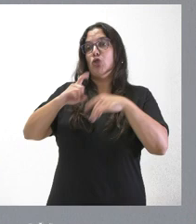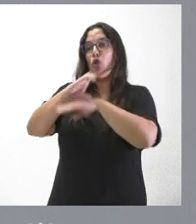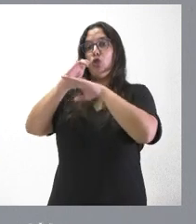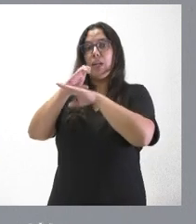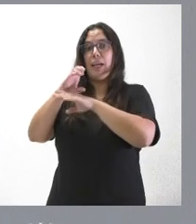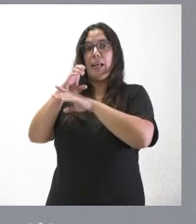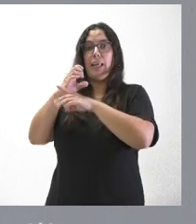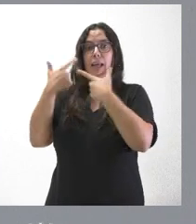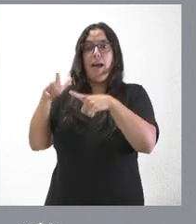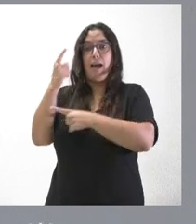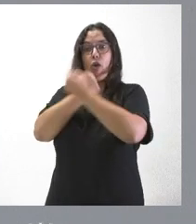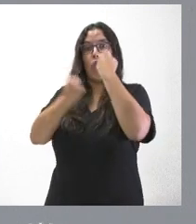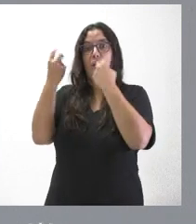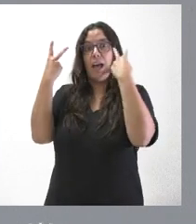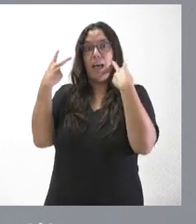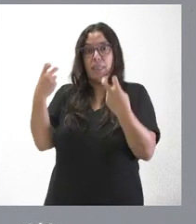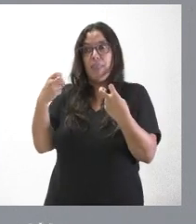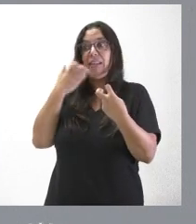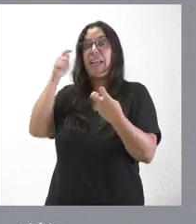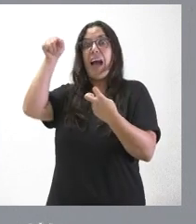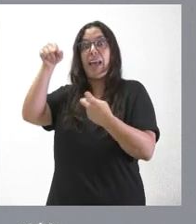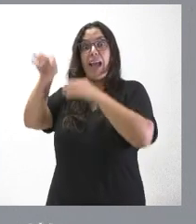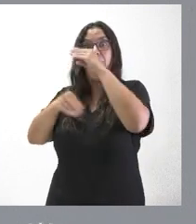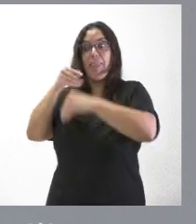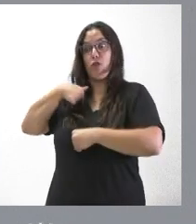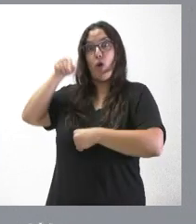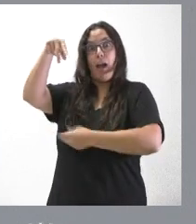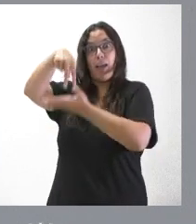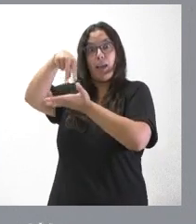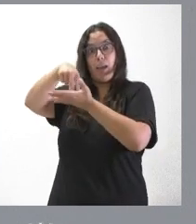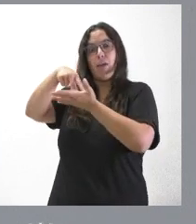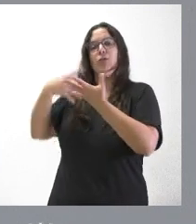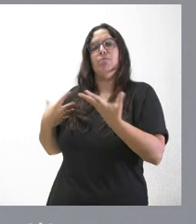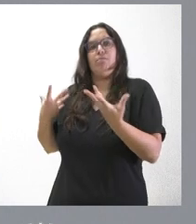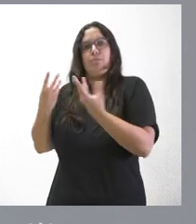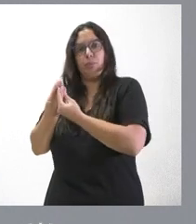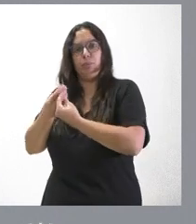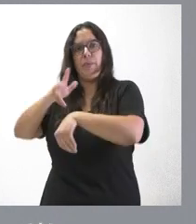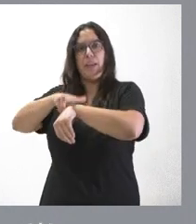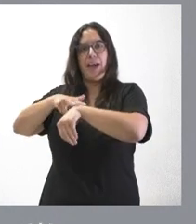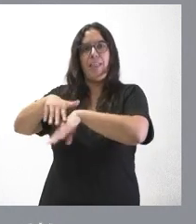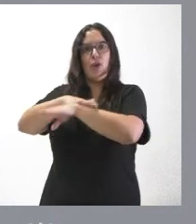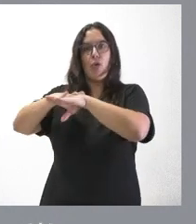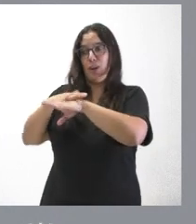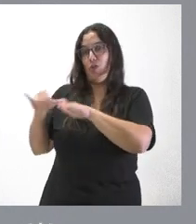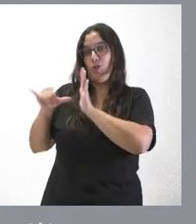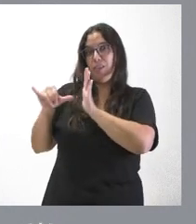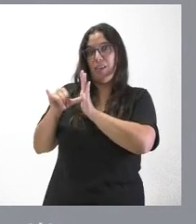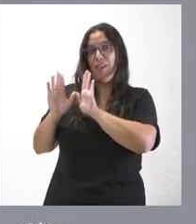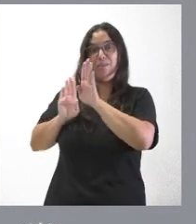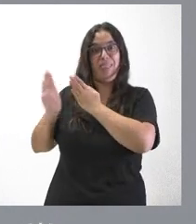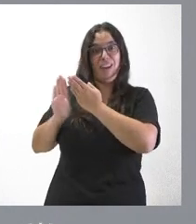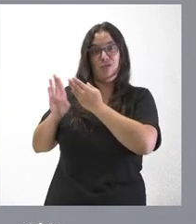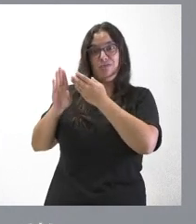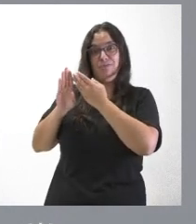he solido bajar siempre para compartir este minuto de silencio con la delegada del Gobierno en Castilla y León, que saben ustedes que somos vecinos